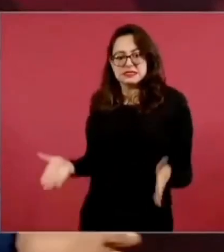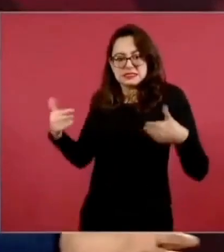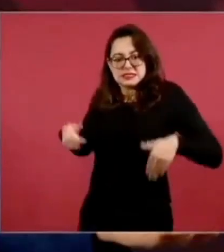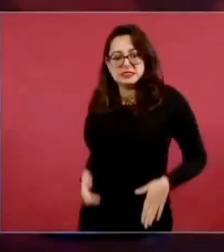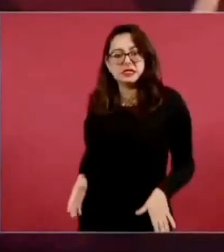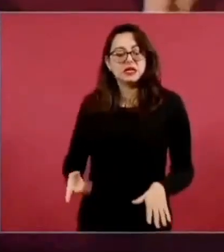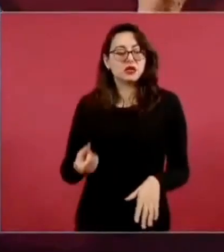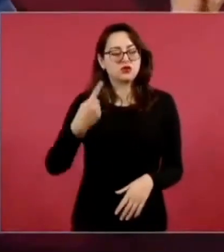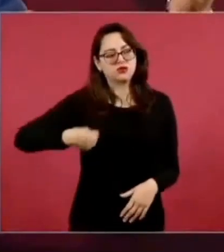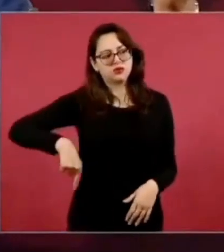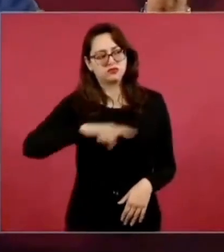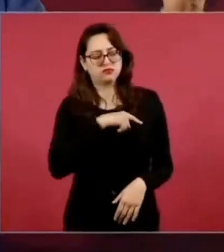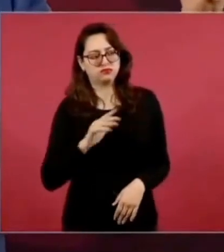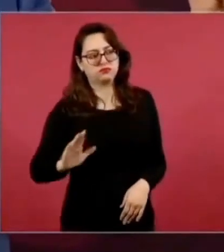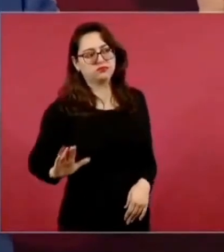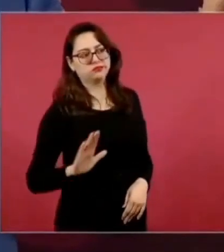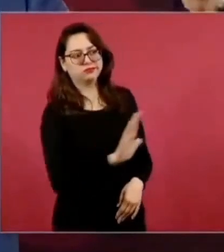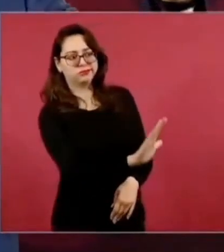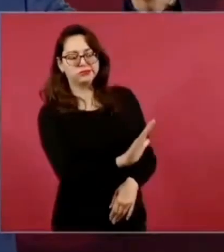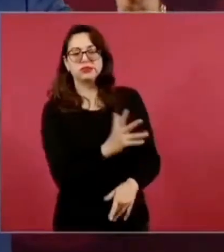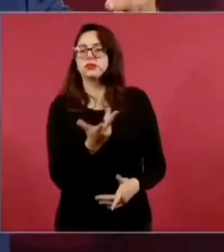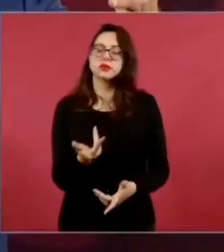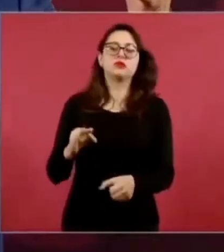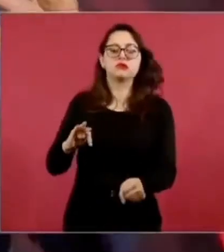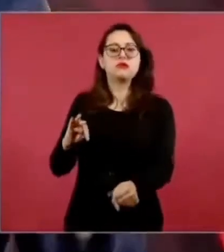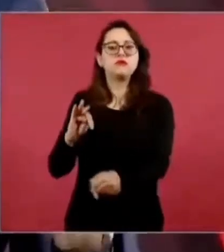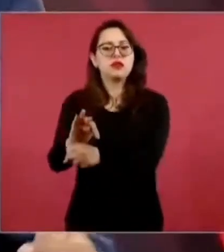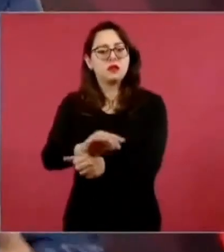tienen de su parte al Poder Judicial.